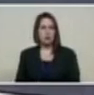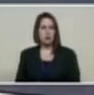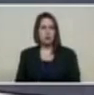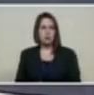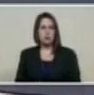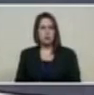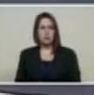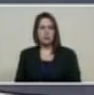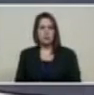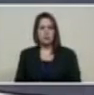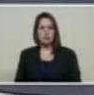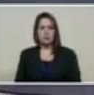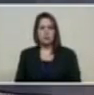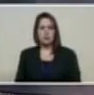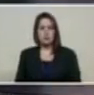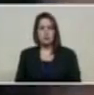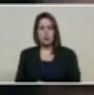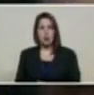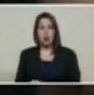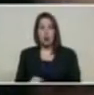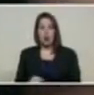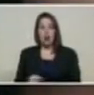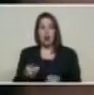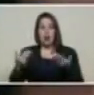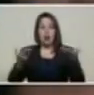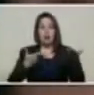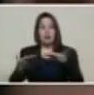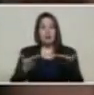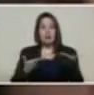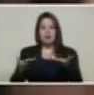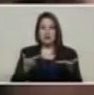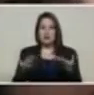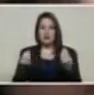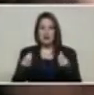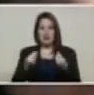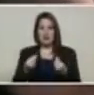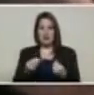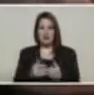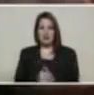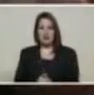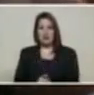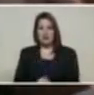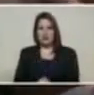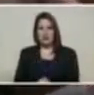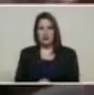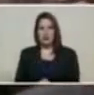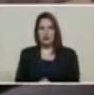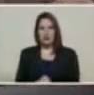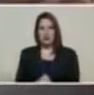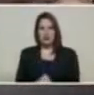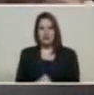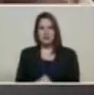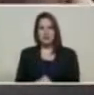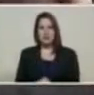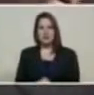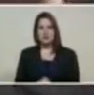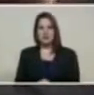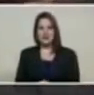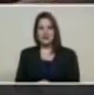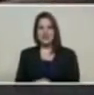de los servicios que se cobran en los aeropuertos debe procederse de manera inmediata a cobrarse en petro